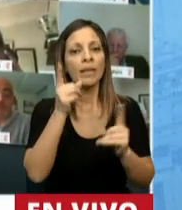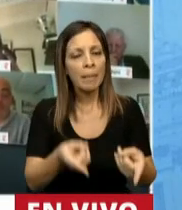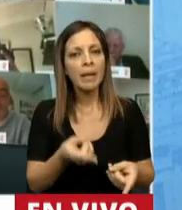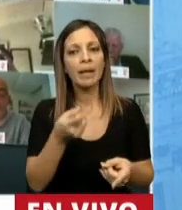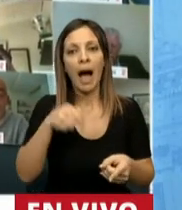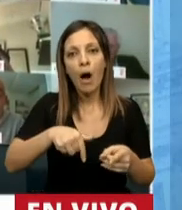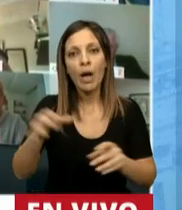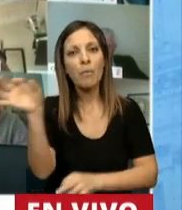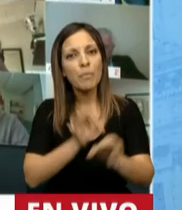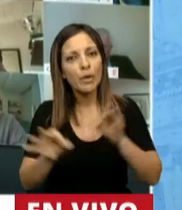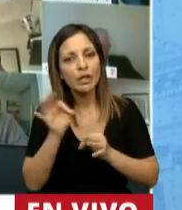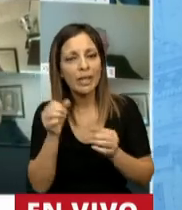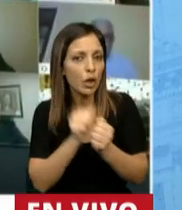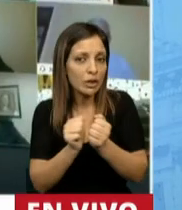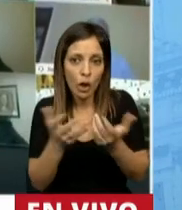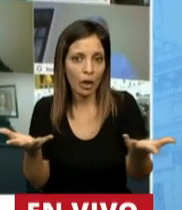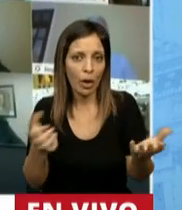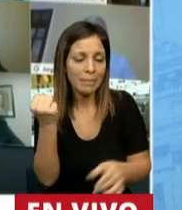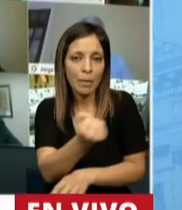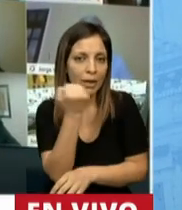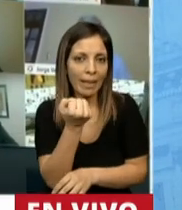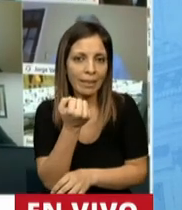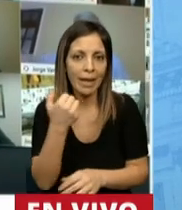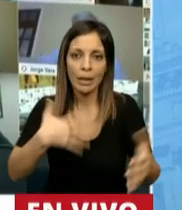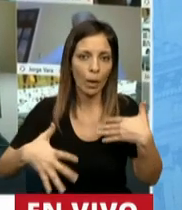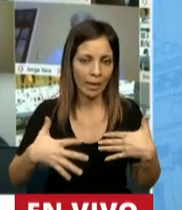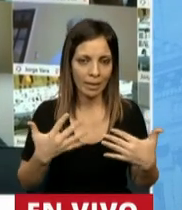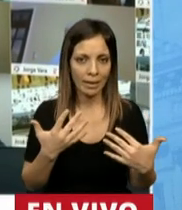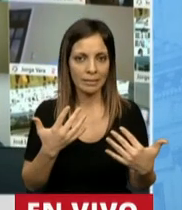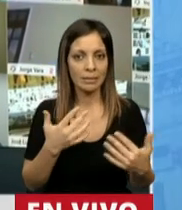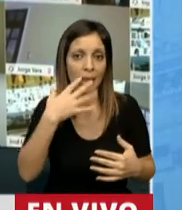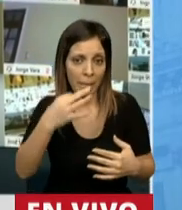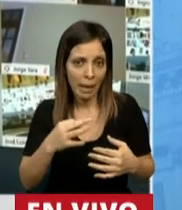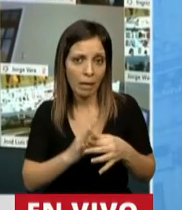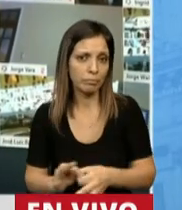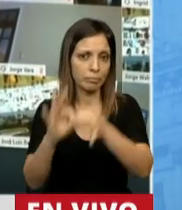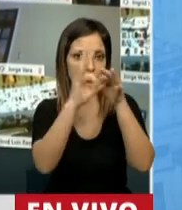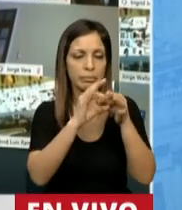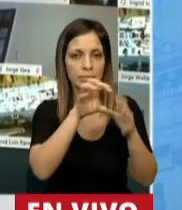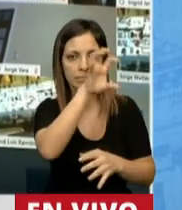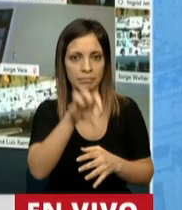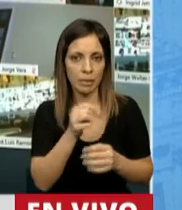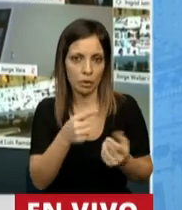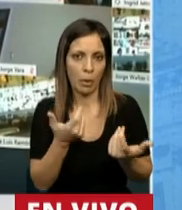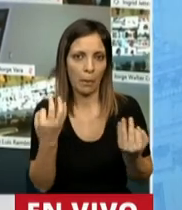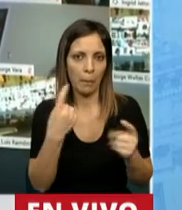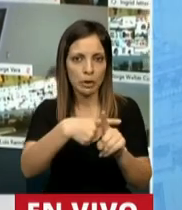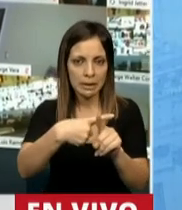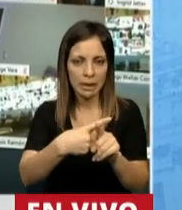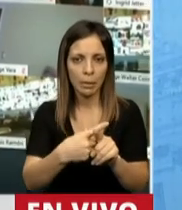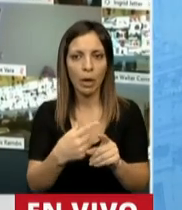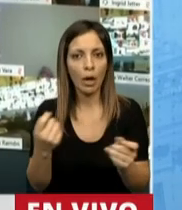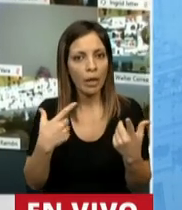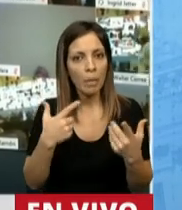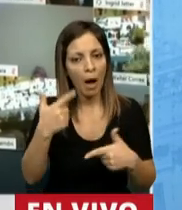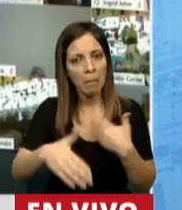ante un proyecto que es histórico, que es necesario, es urgente y profundamente federal, porto favorablemente. Volvimos para ser mejores